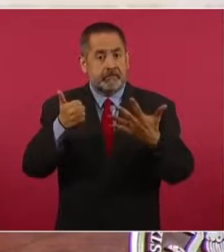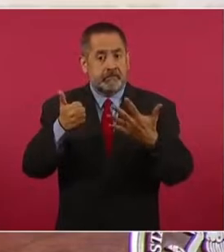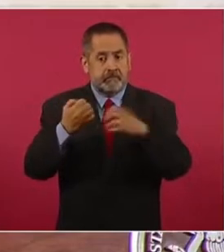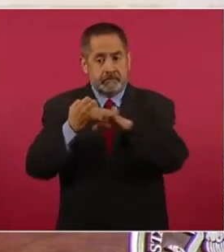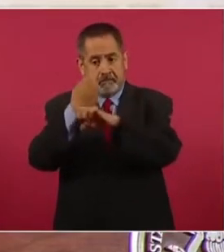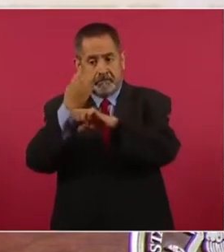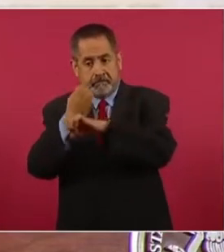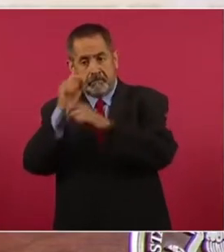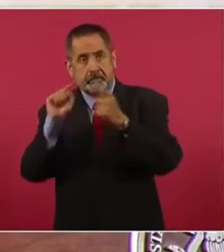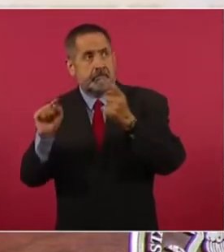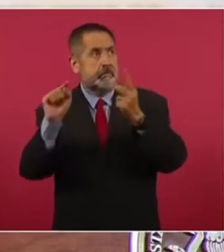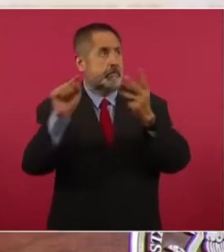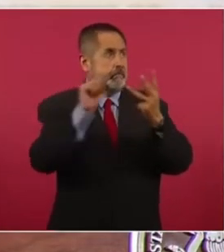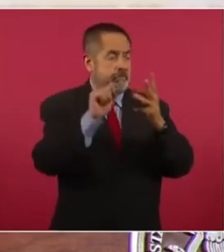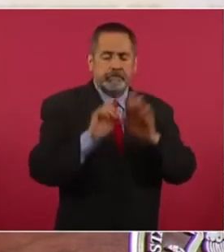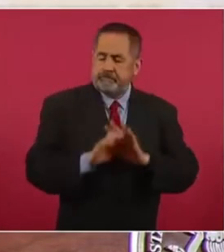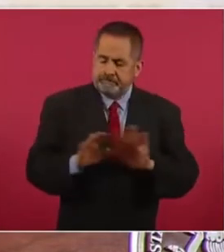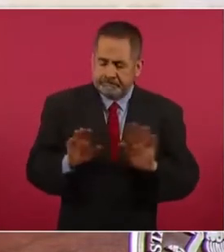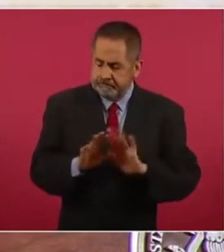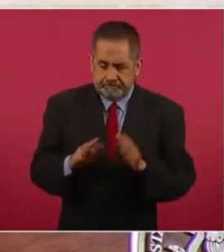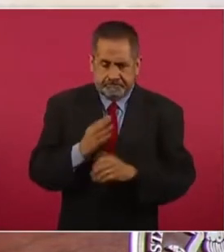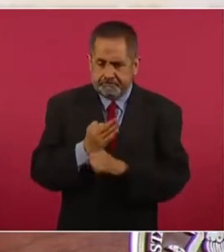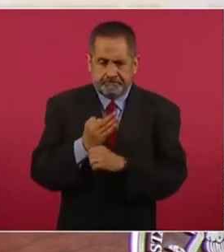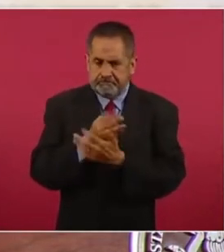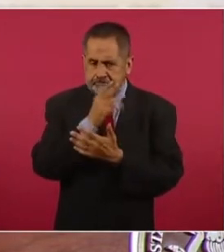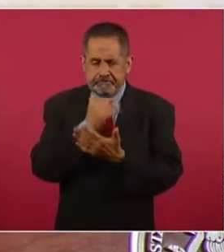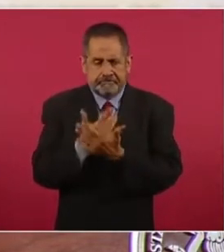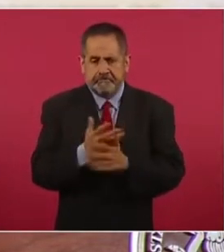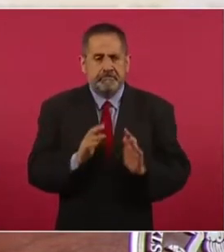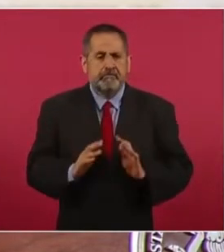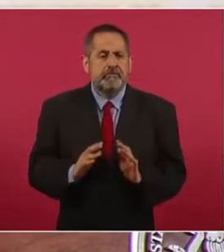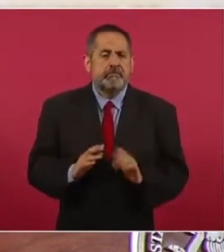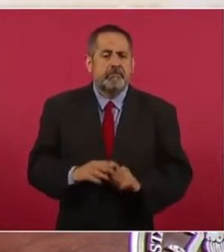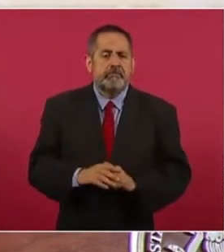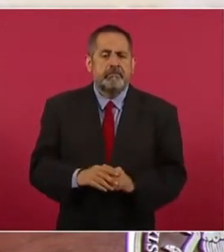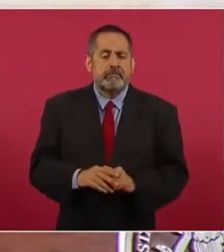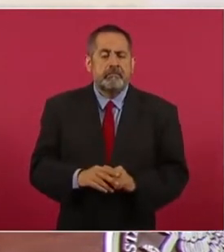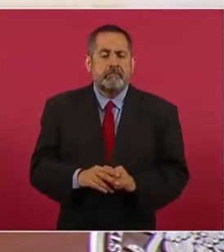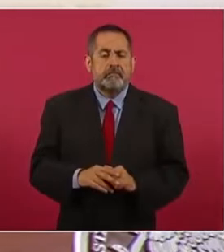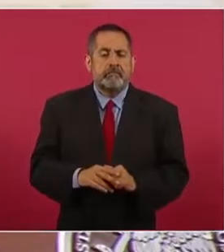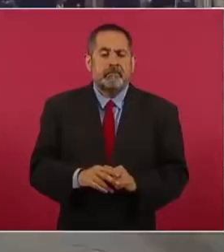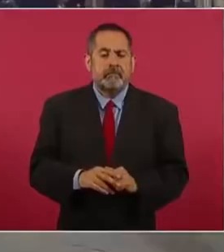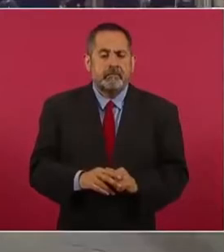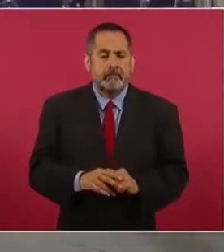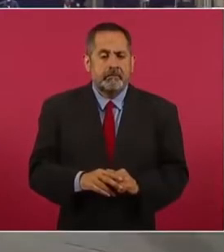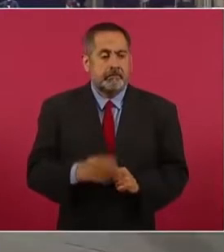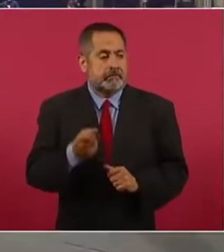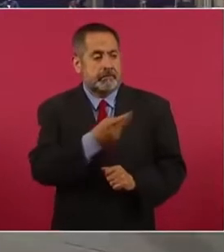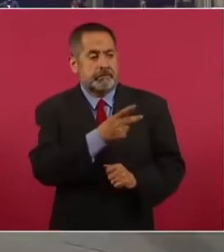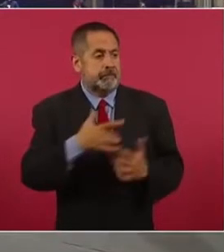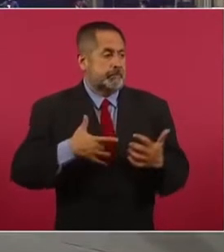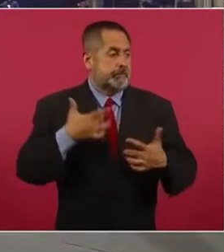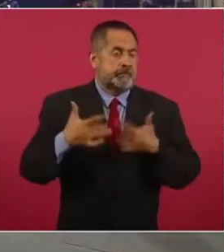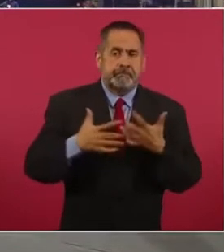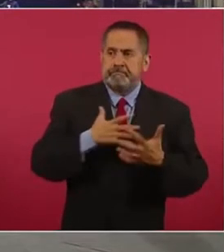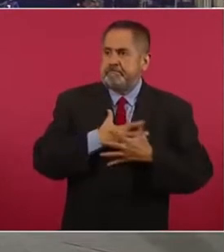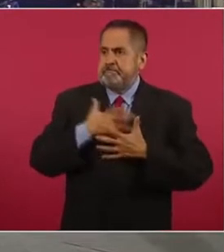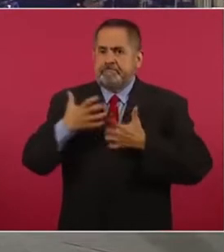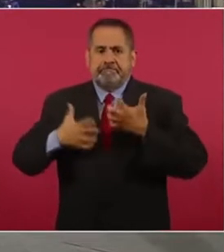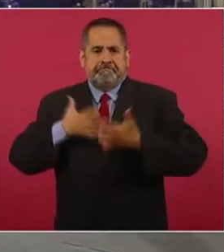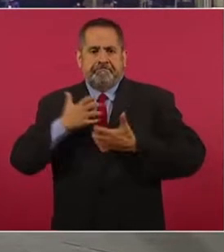y hay pasiones que se desbordan,